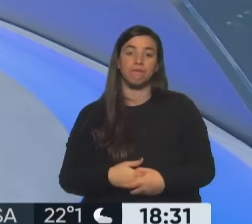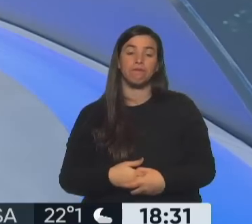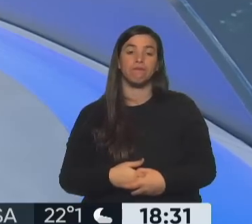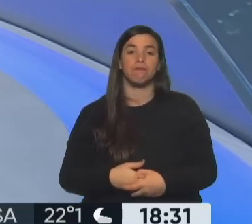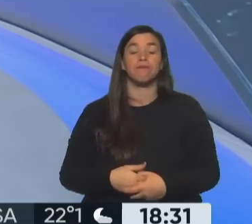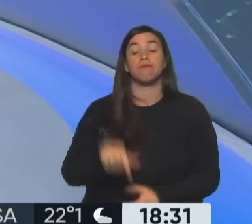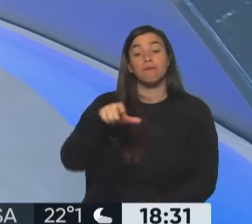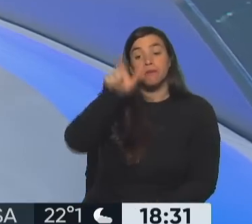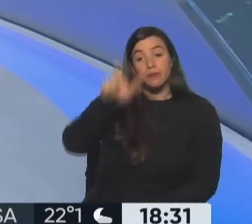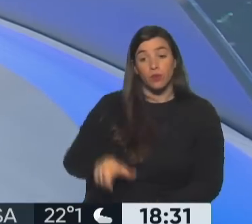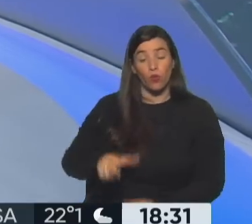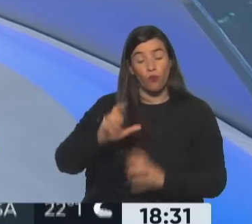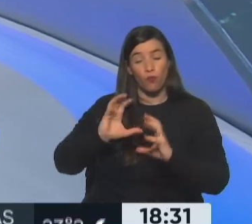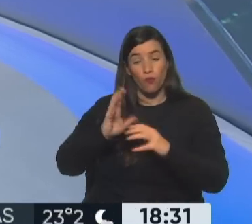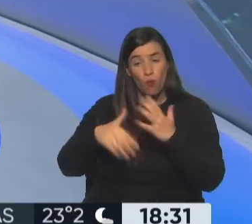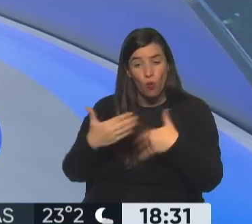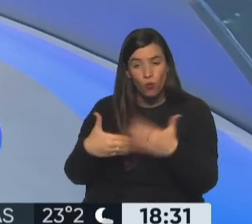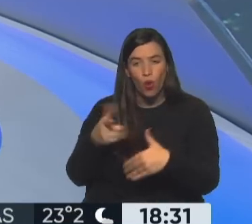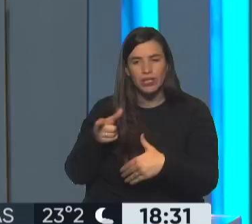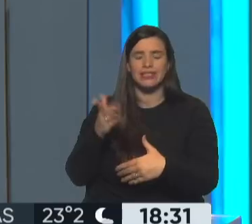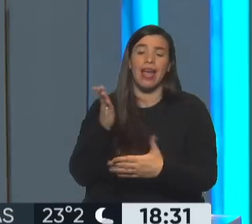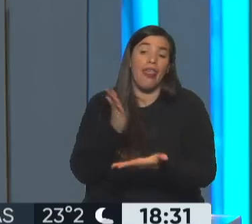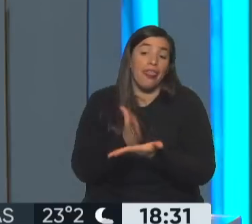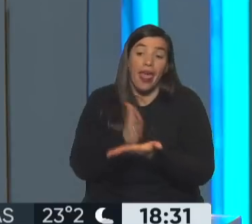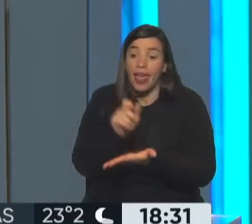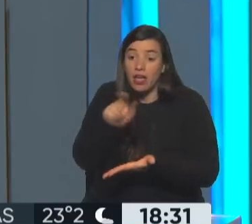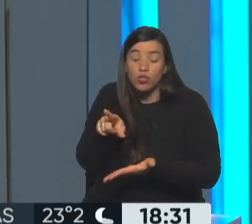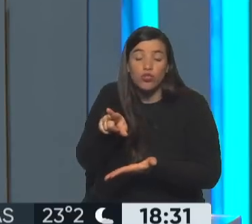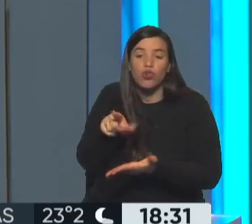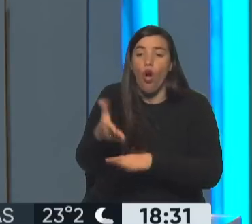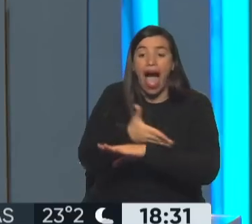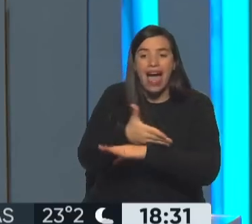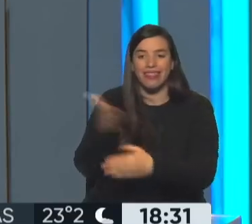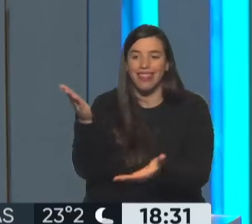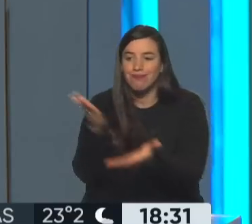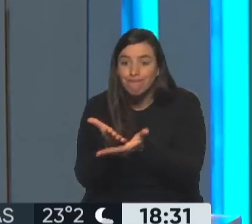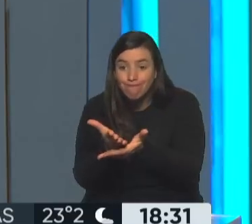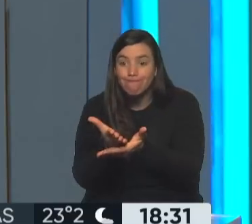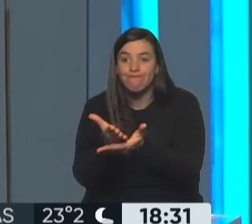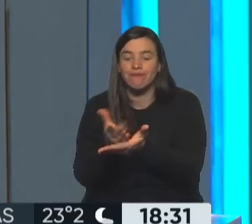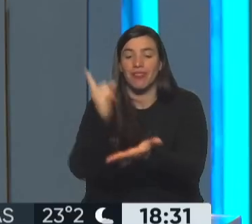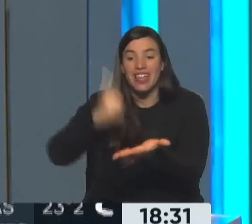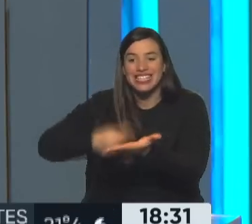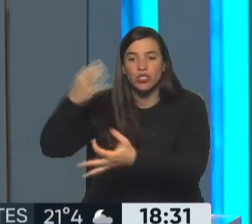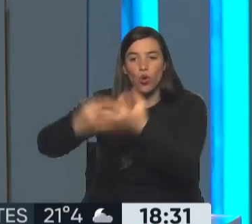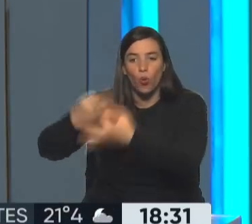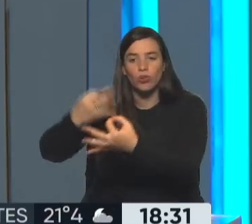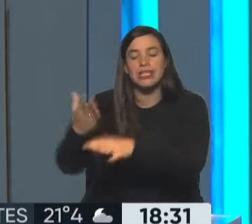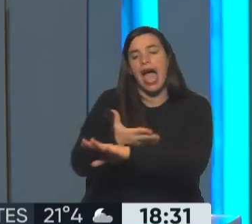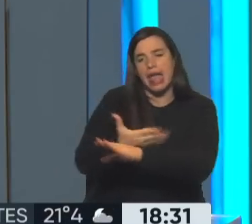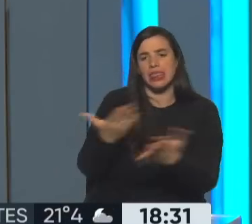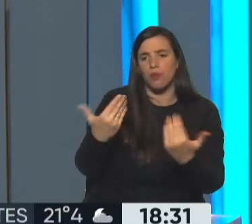derecho que tienen todos los acusados en un juicio oral. A pronunciar las últimas palabras antes de conocer la decisión del tribunal. En este